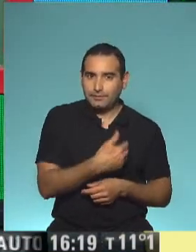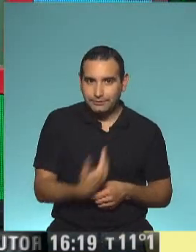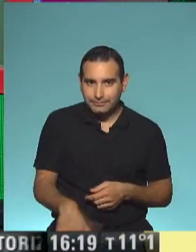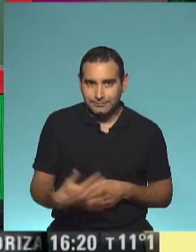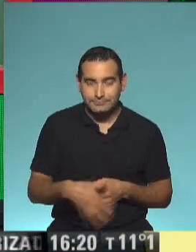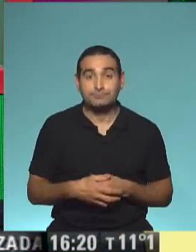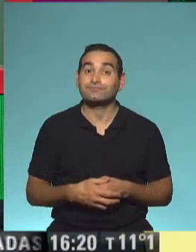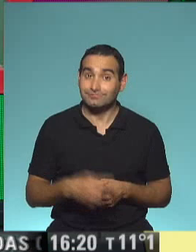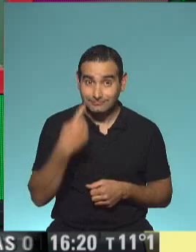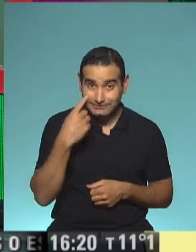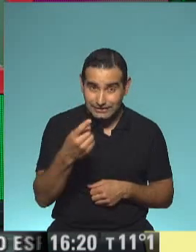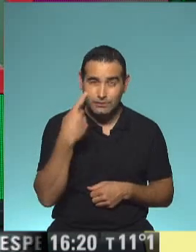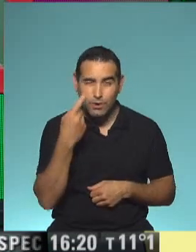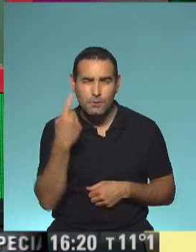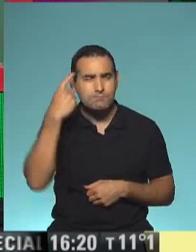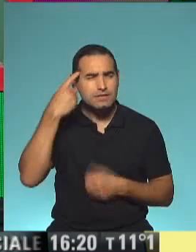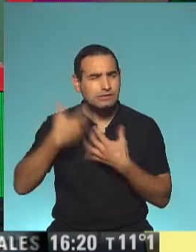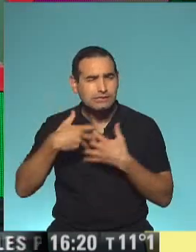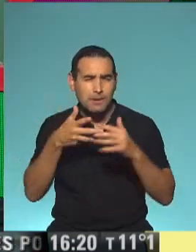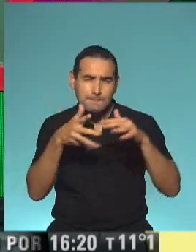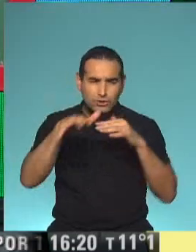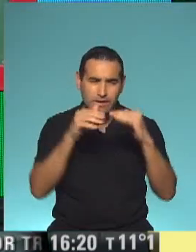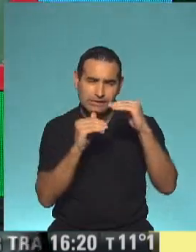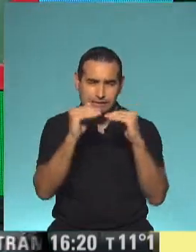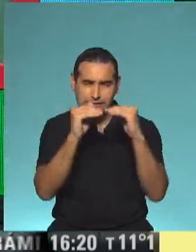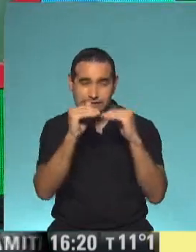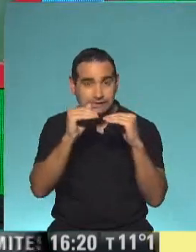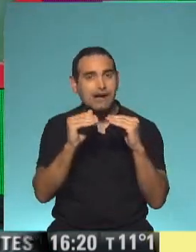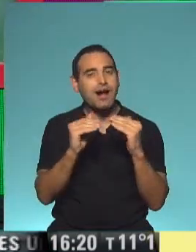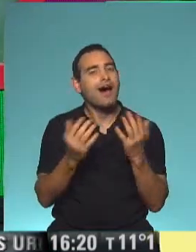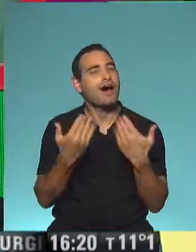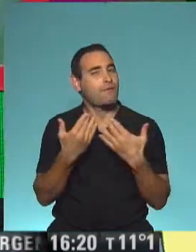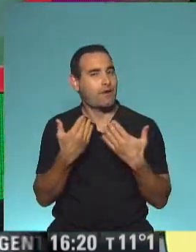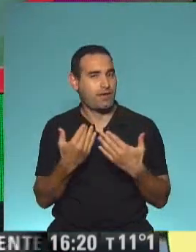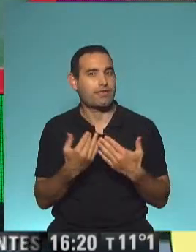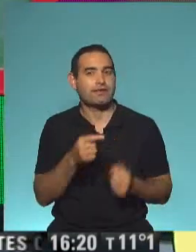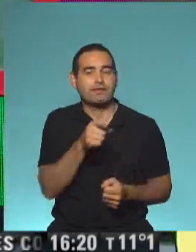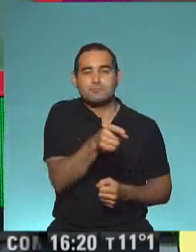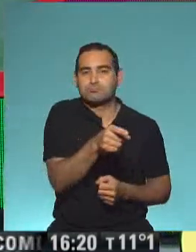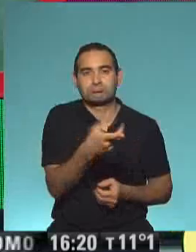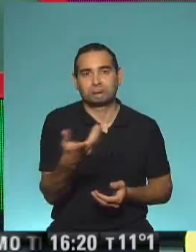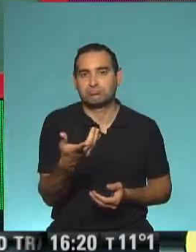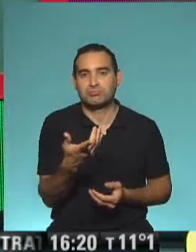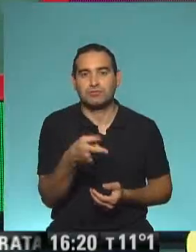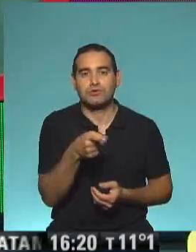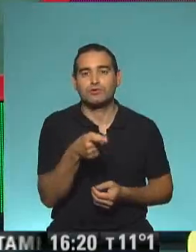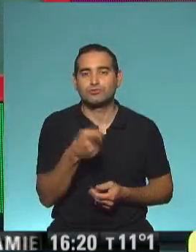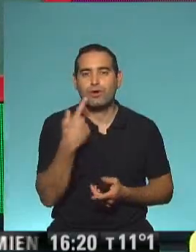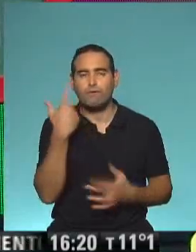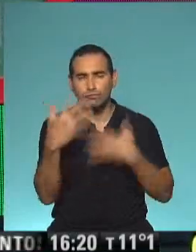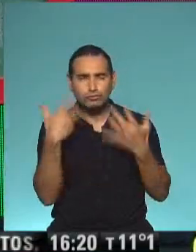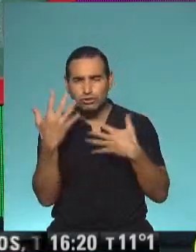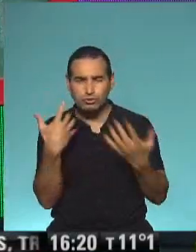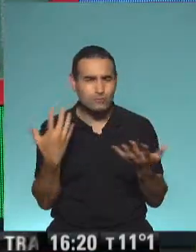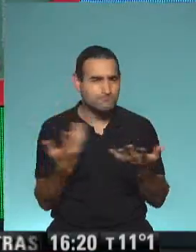haciendo los estimativos o los aproximados, yo voy a saber que si me sale una confusión cuando